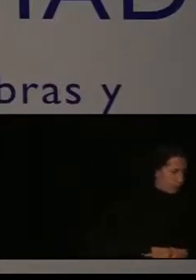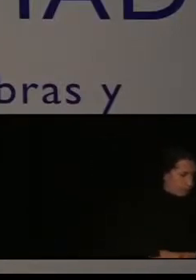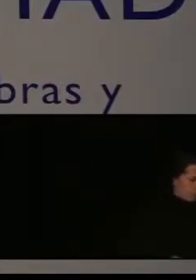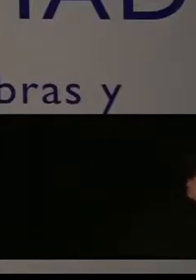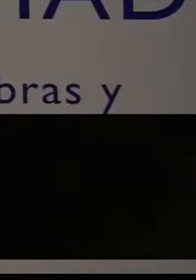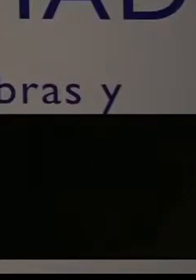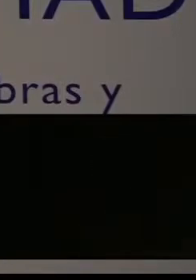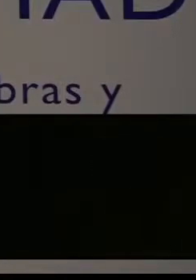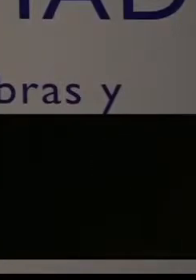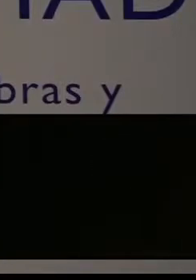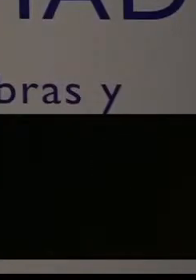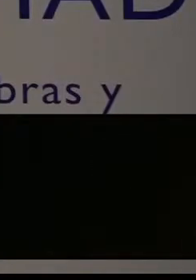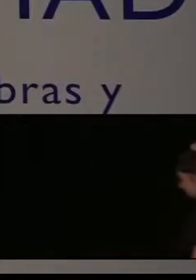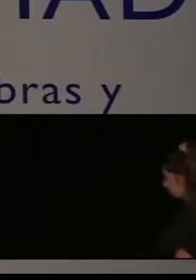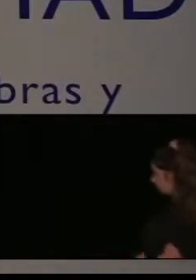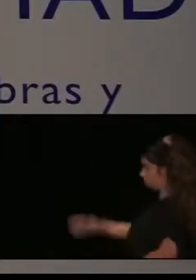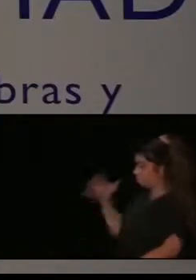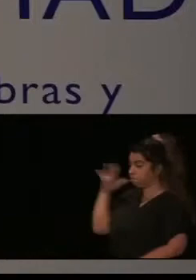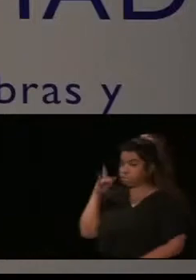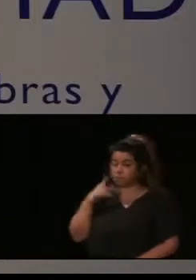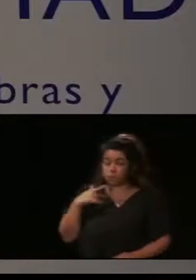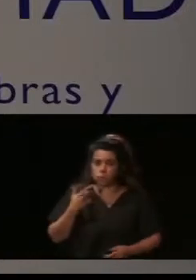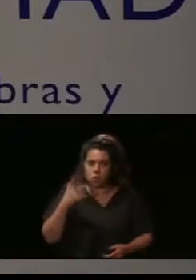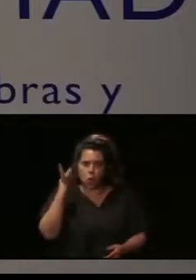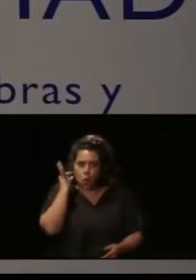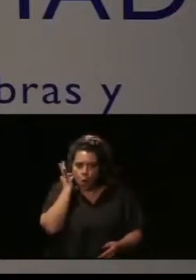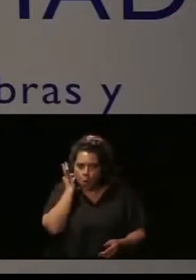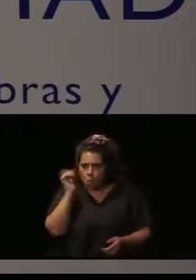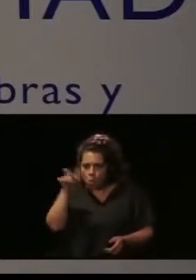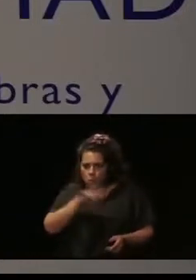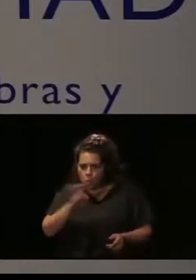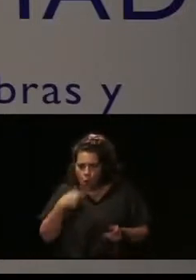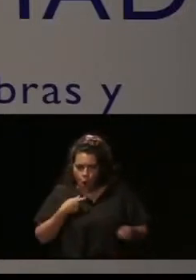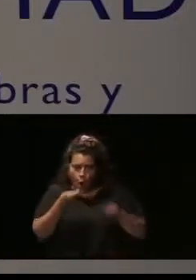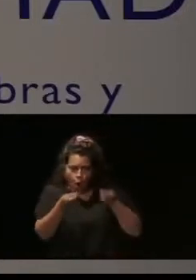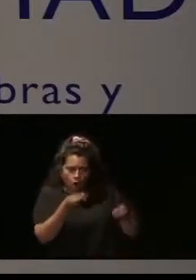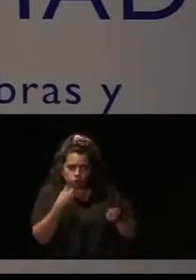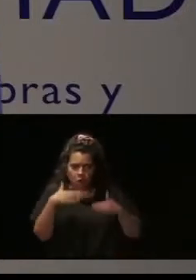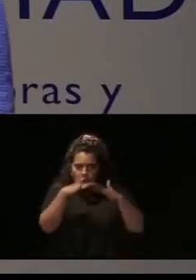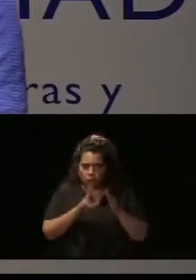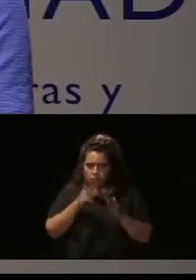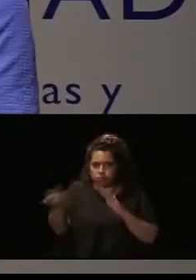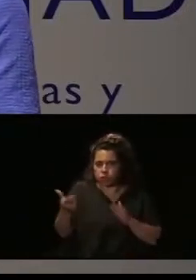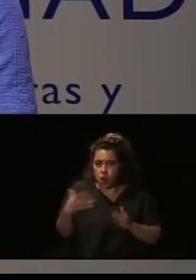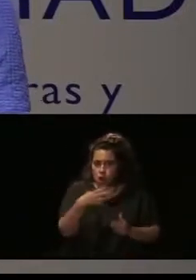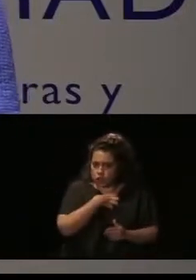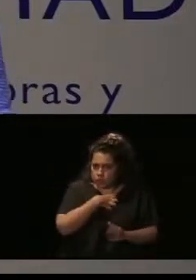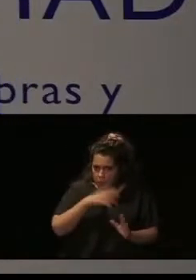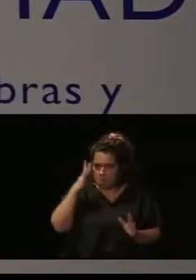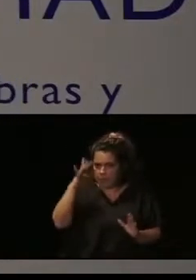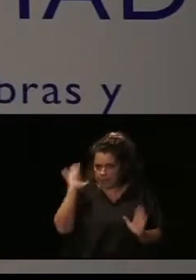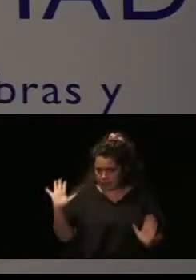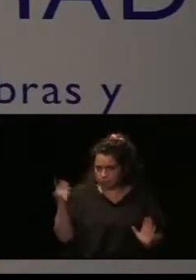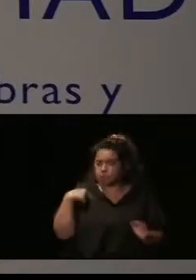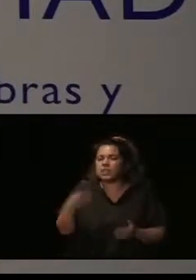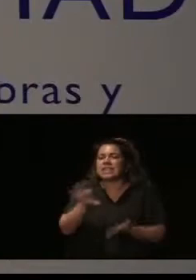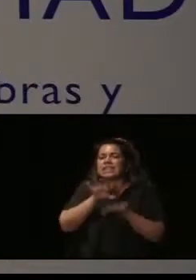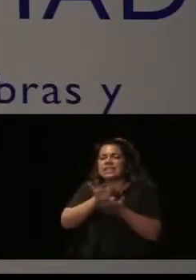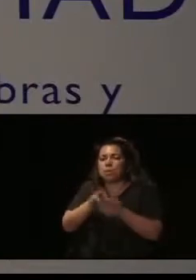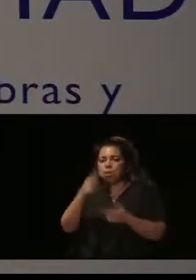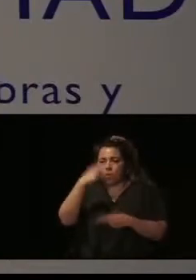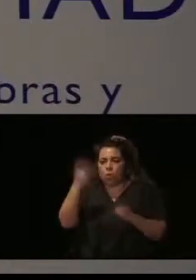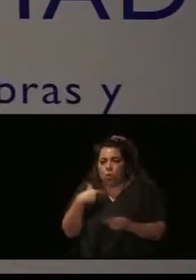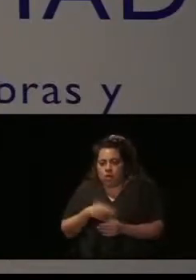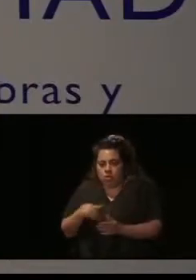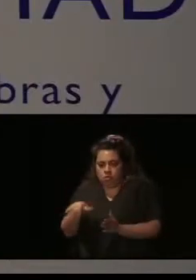¿no?, que hay mujeres que están tan controladas que no pueden salir dos horas de su casa. Y, de esta manera, los servicios públicos se acercan a las mujeres